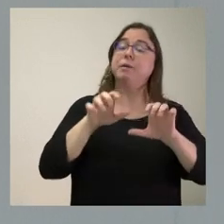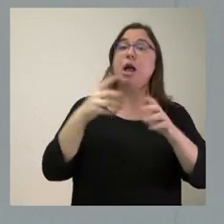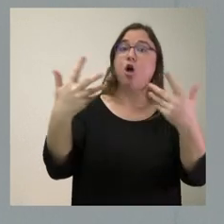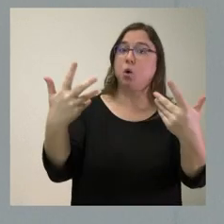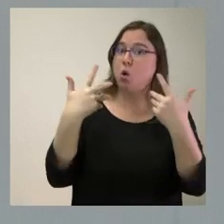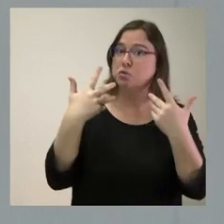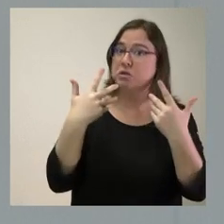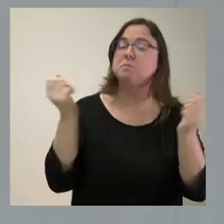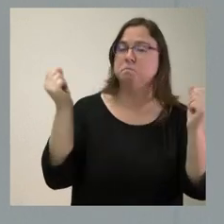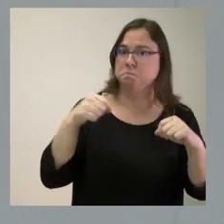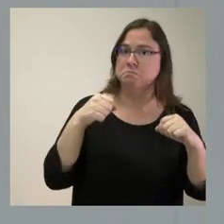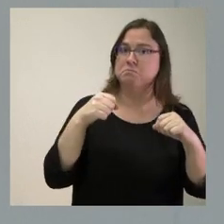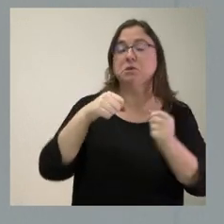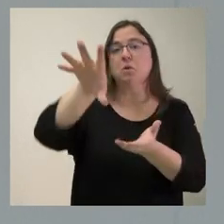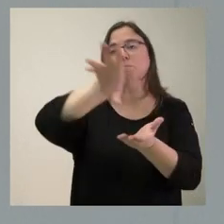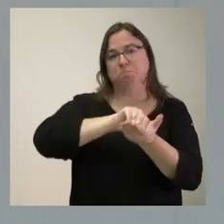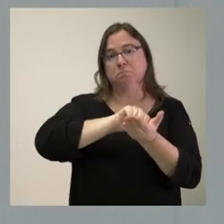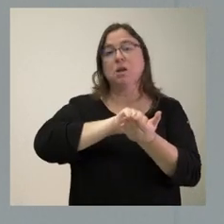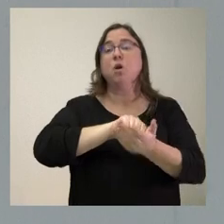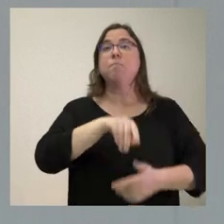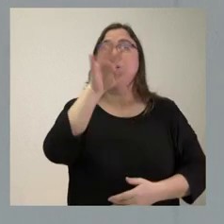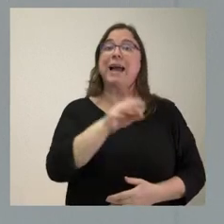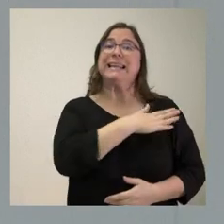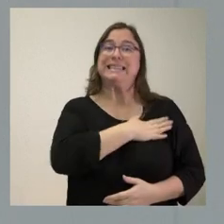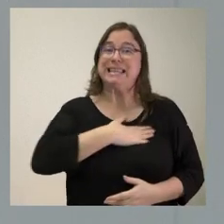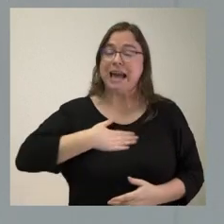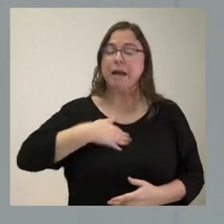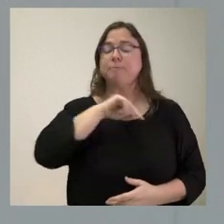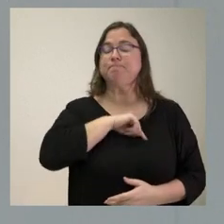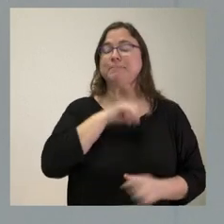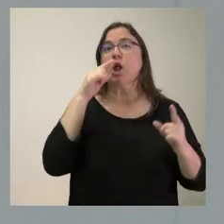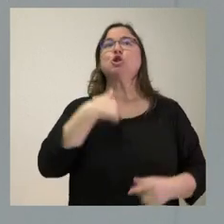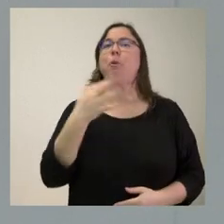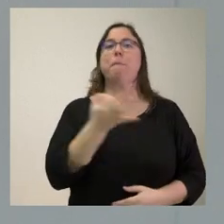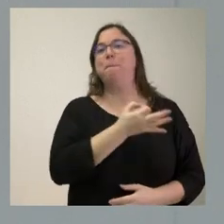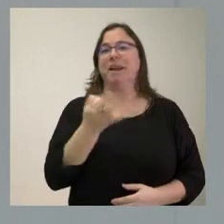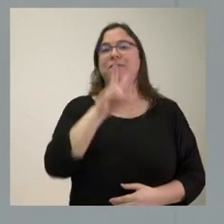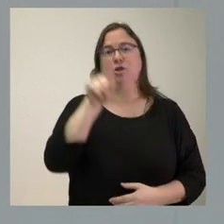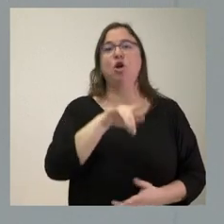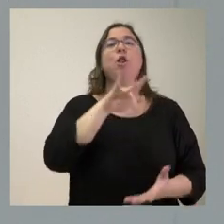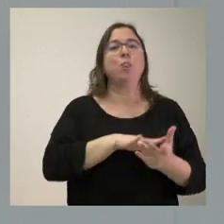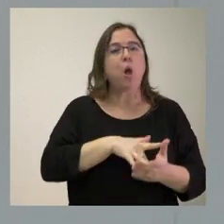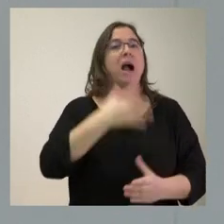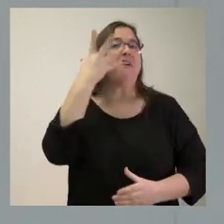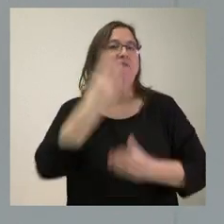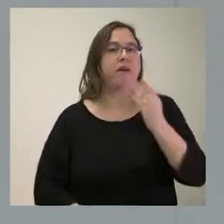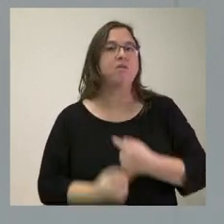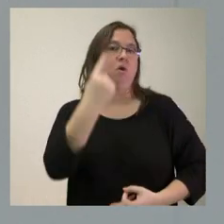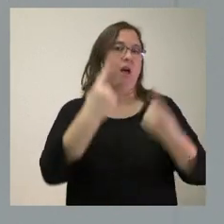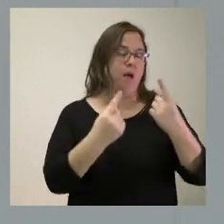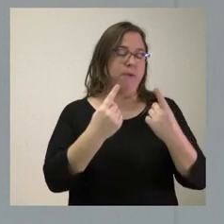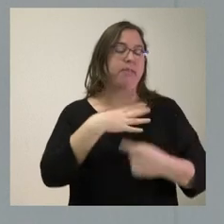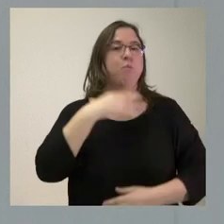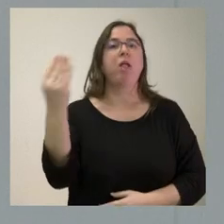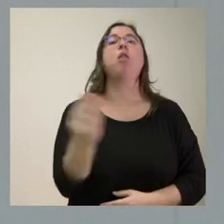muy útil en ese sentido, pues lo tendremos en cuenta, porque nuestra voluntad es ser conscientes de que no somos perfectos, cometemos a veces cosas en las que podemos mejorar.